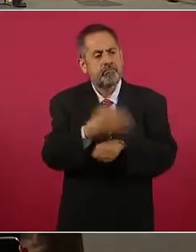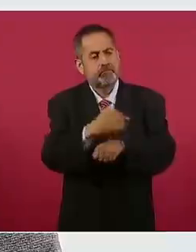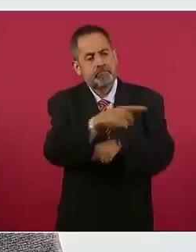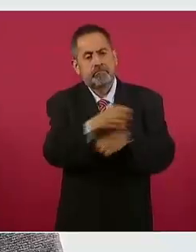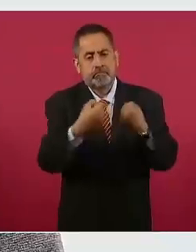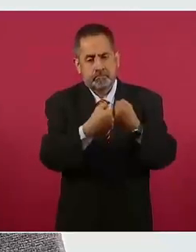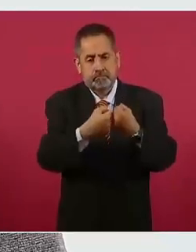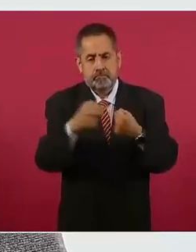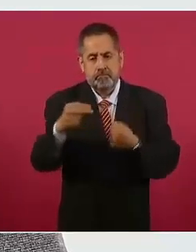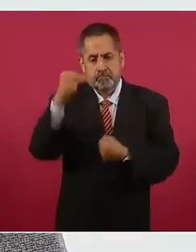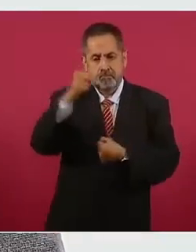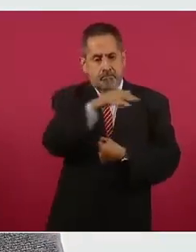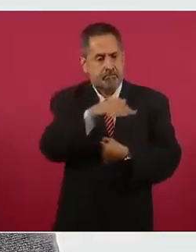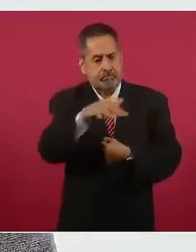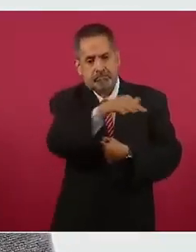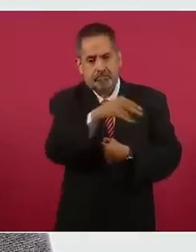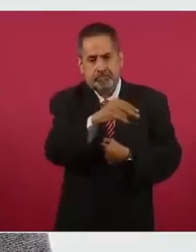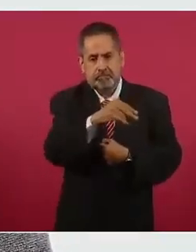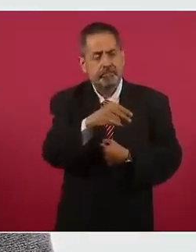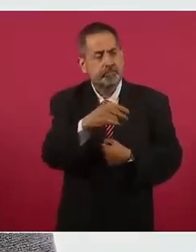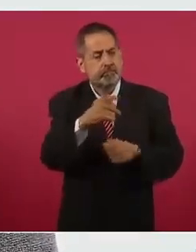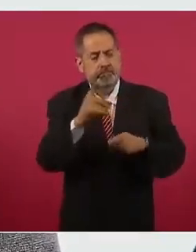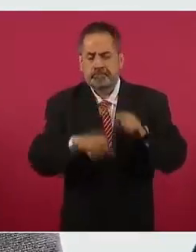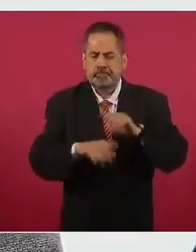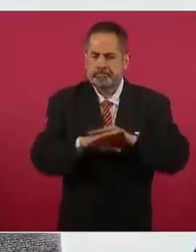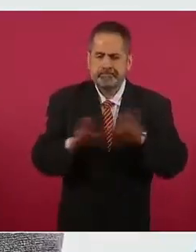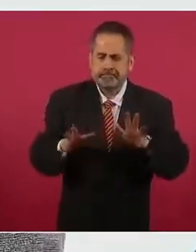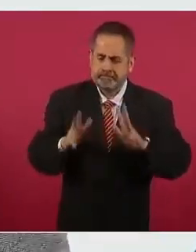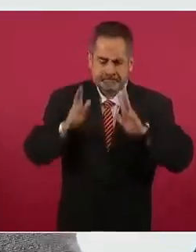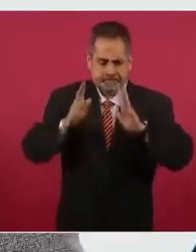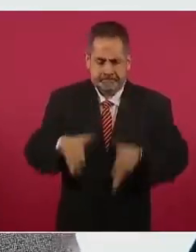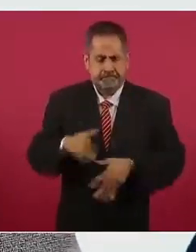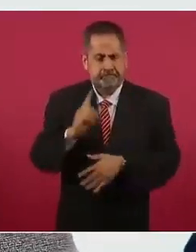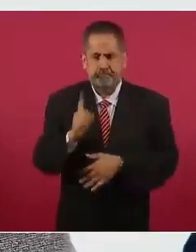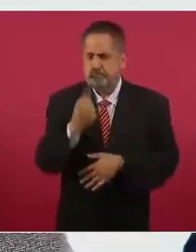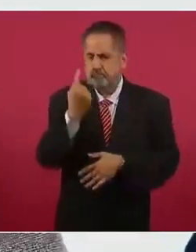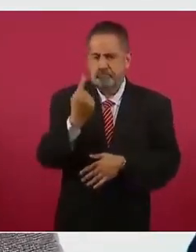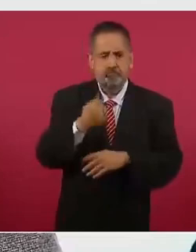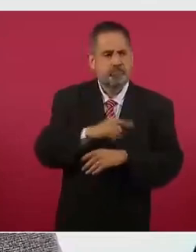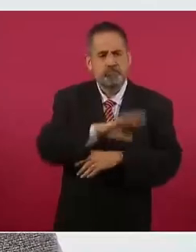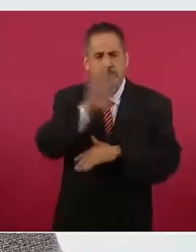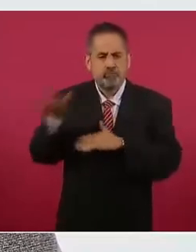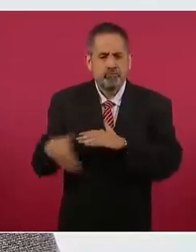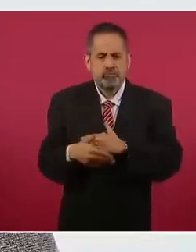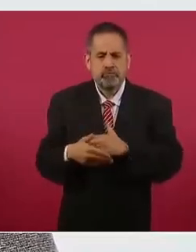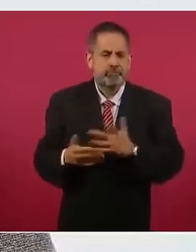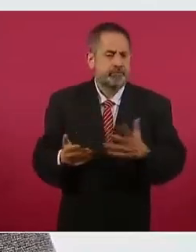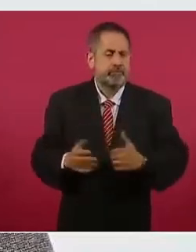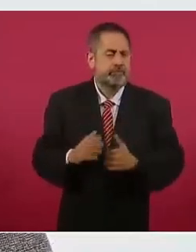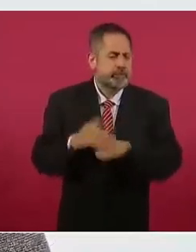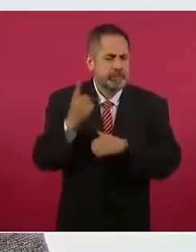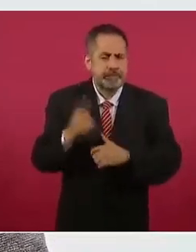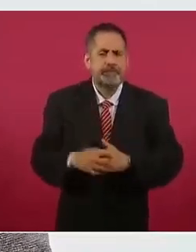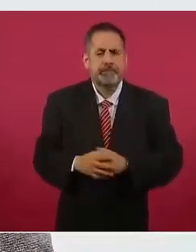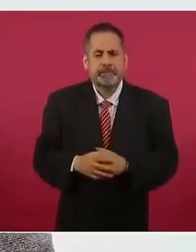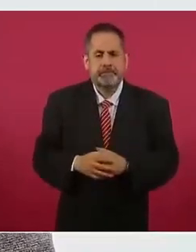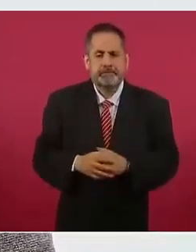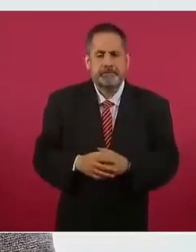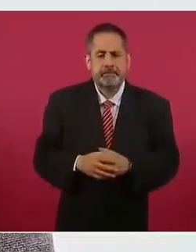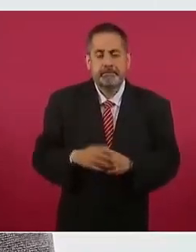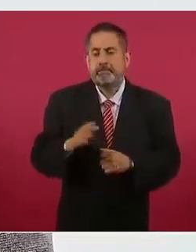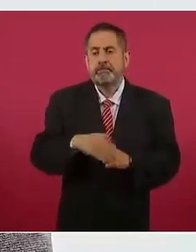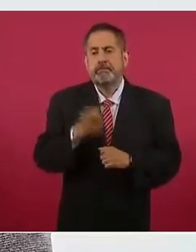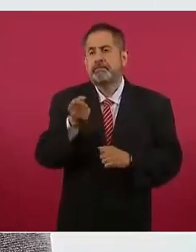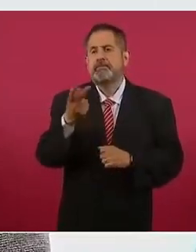la frontera norte. ¿Por qué eliminar el horario de verano? Hay varios puntos. Primero, hay un rechazo